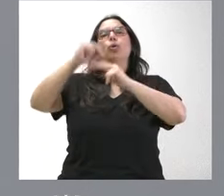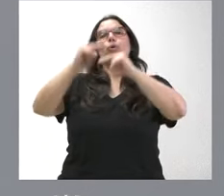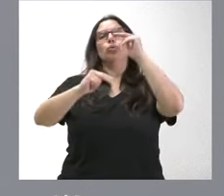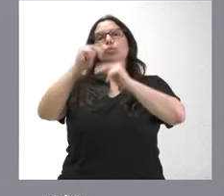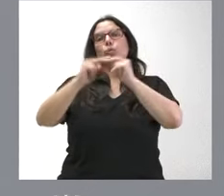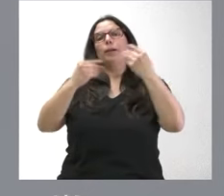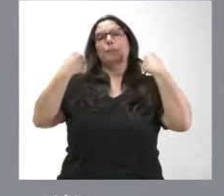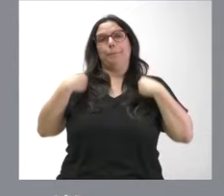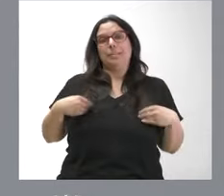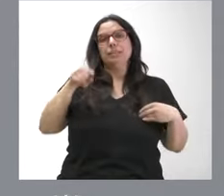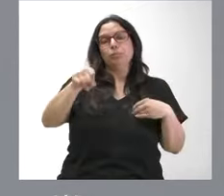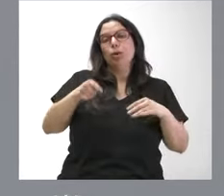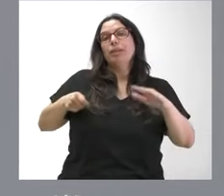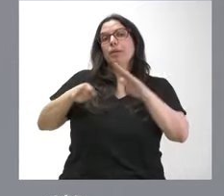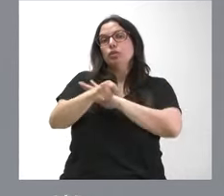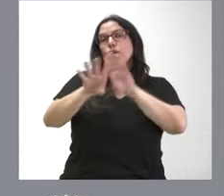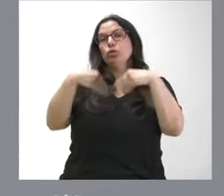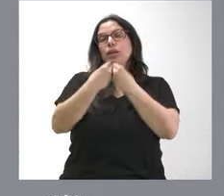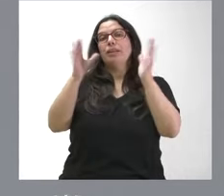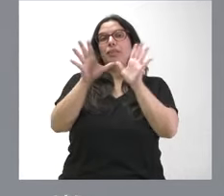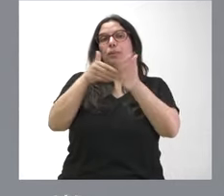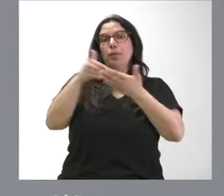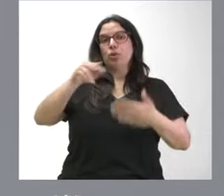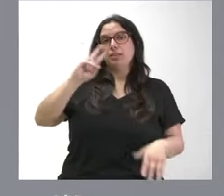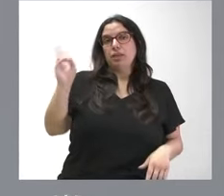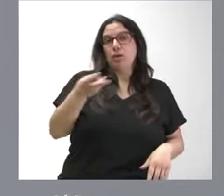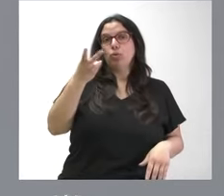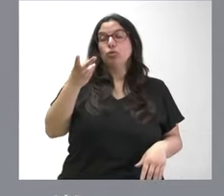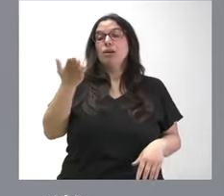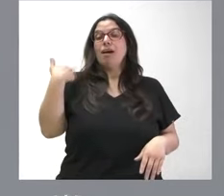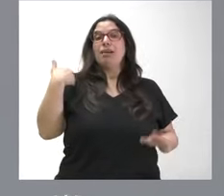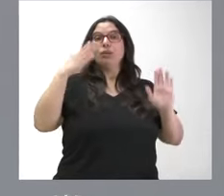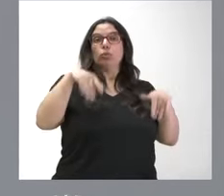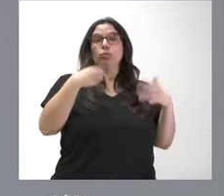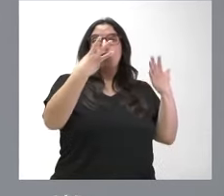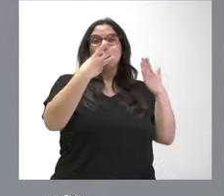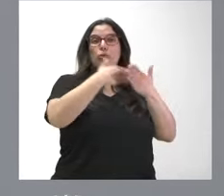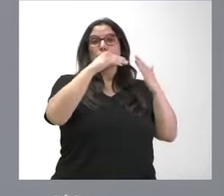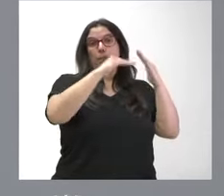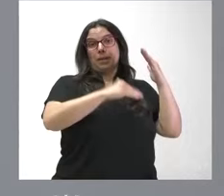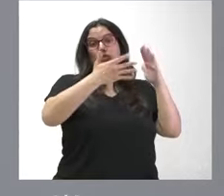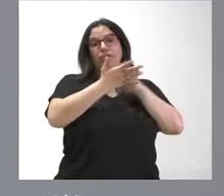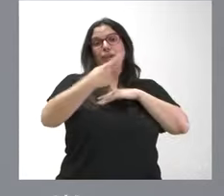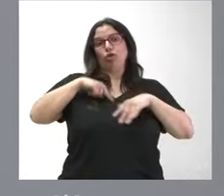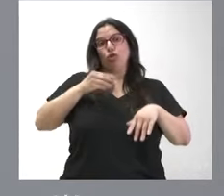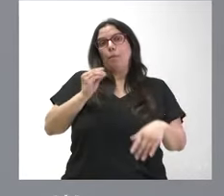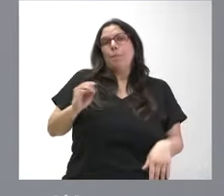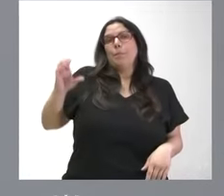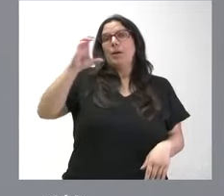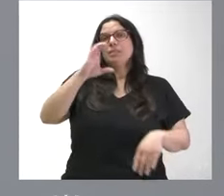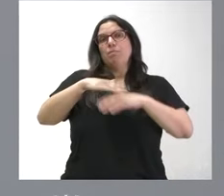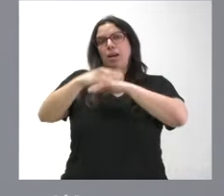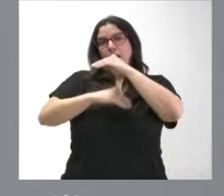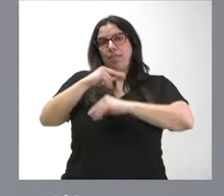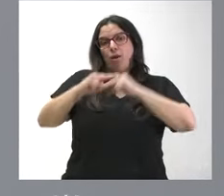mismo. La inversión son 10 millones de euros. El anterior no ha alcanzado los 8 millones, con lo cual hay una aportación adicional para llevar a